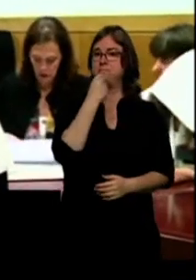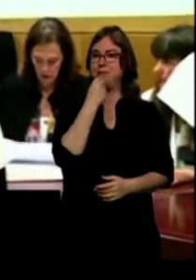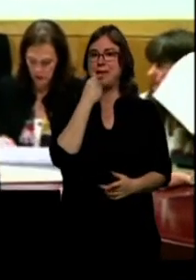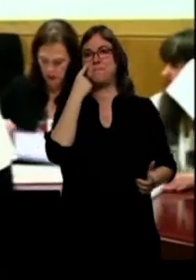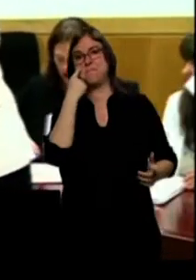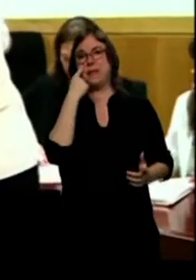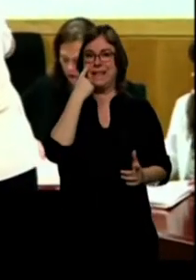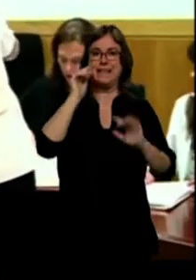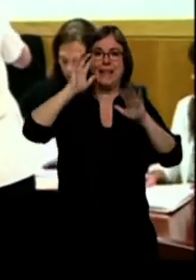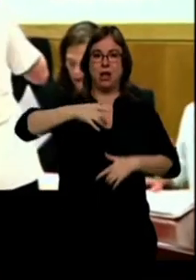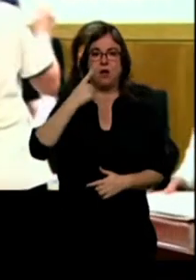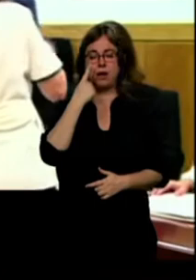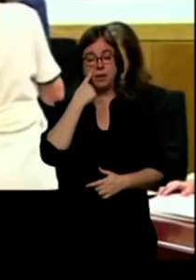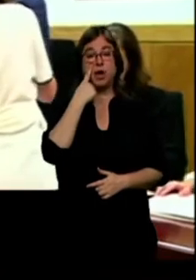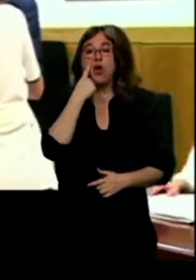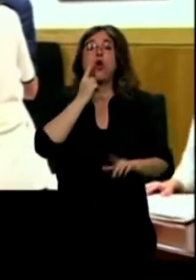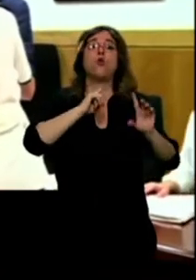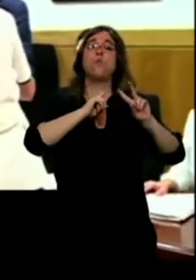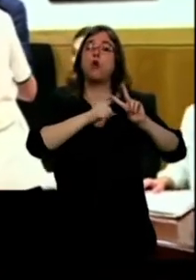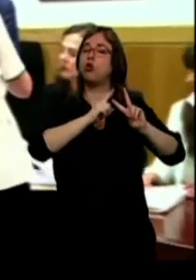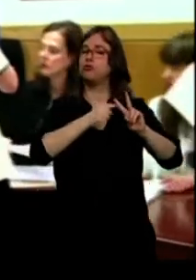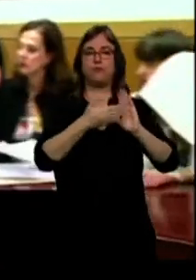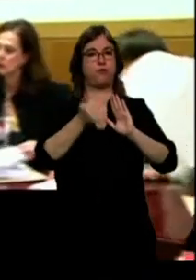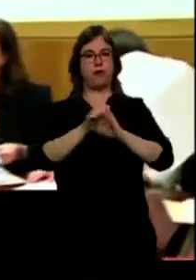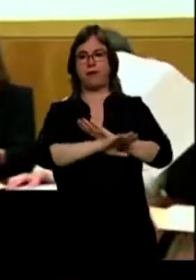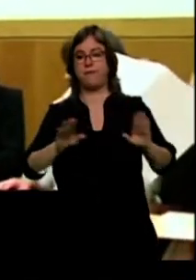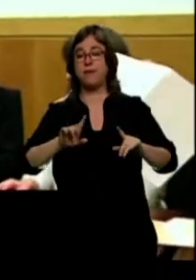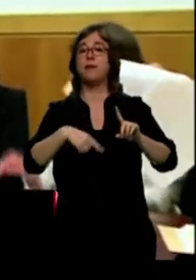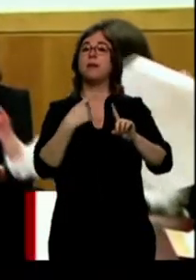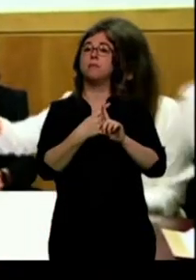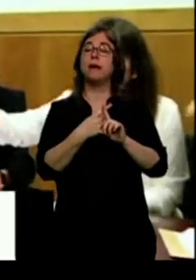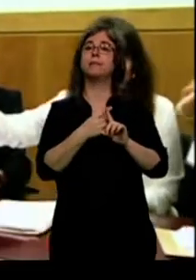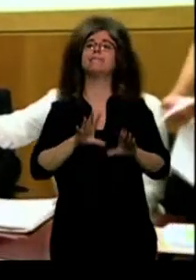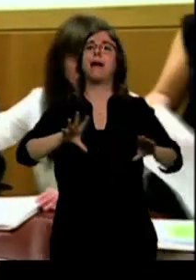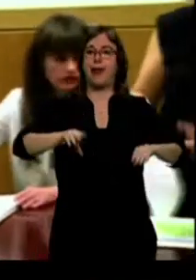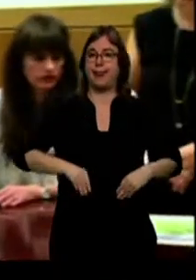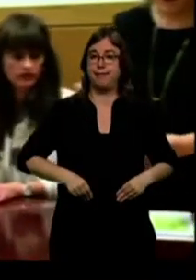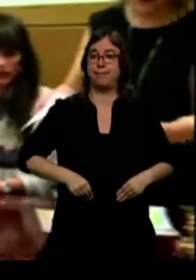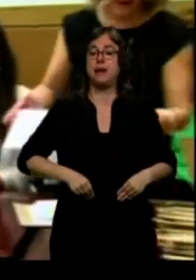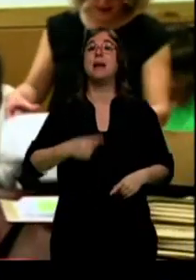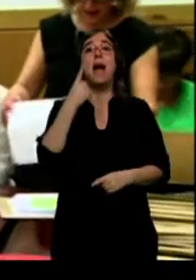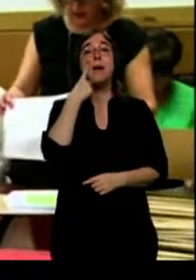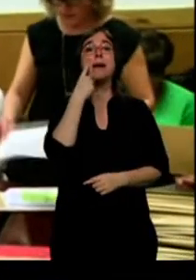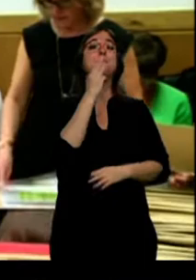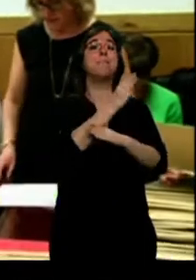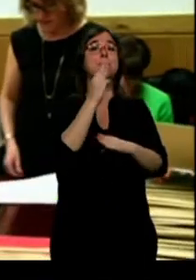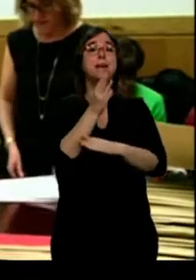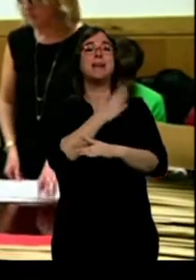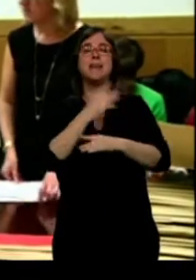Leones. Vox queda fuera del consistorio y la formación lo acepta. Queda por saber si el PP decide recurrir al Constitucional.